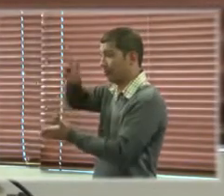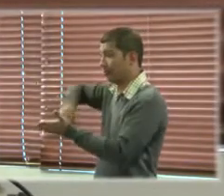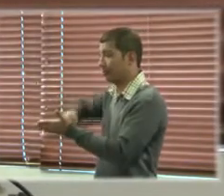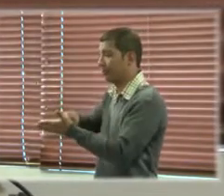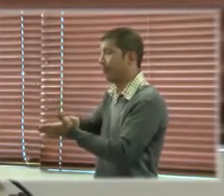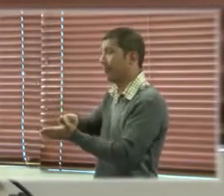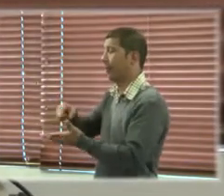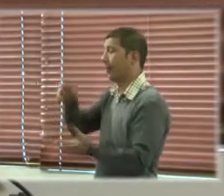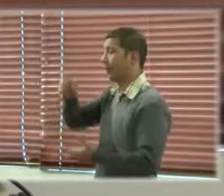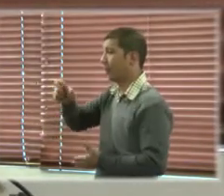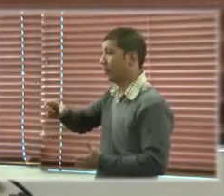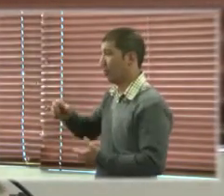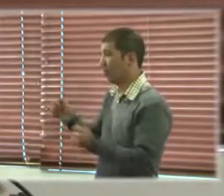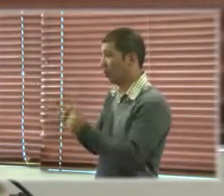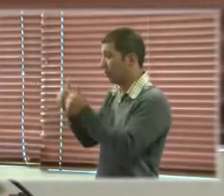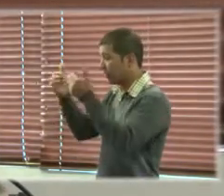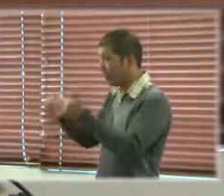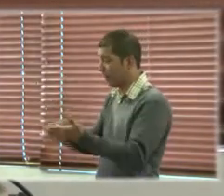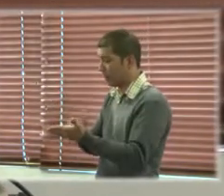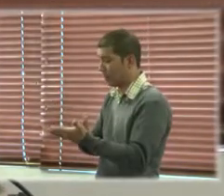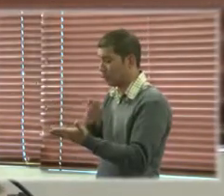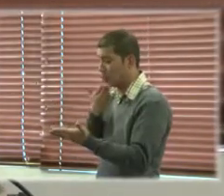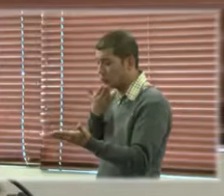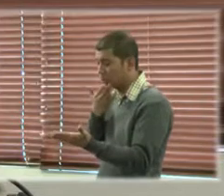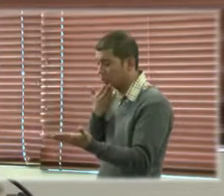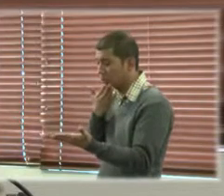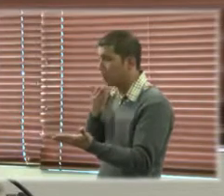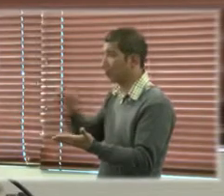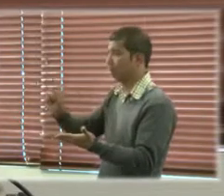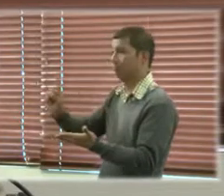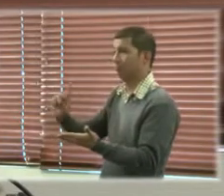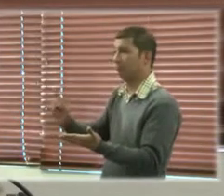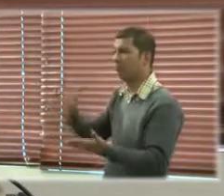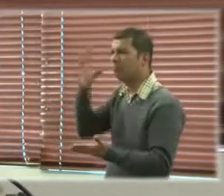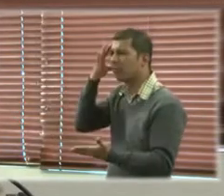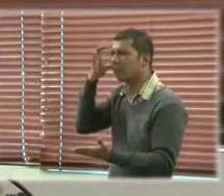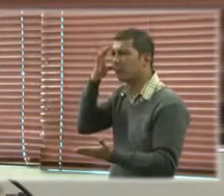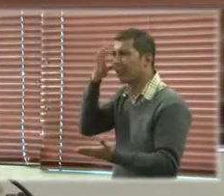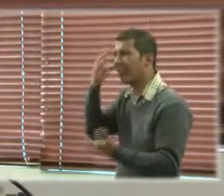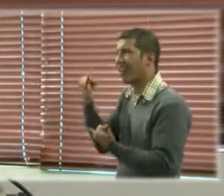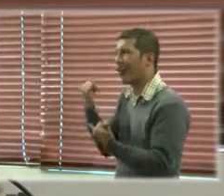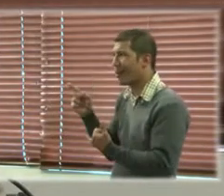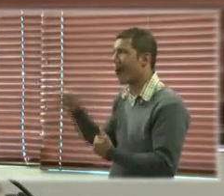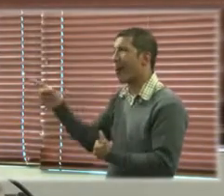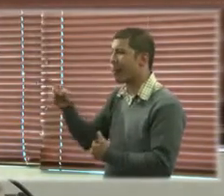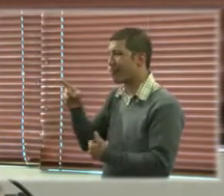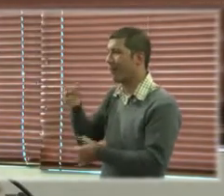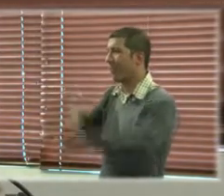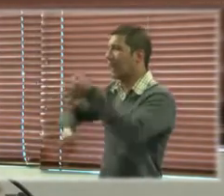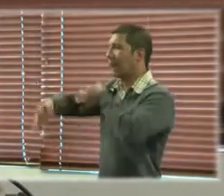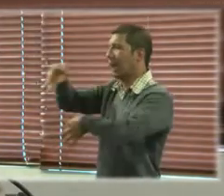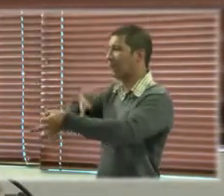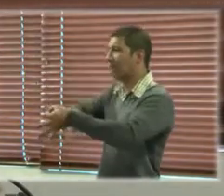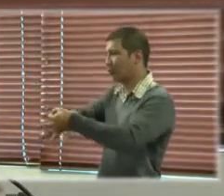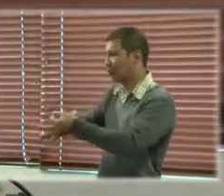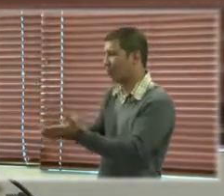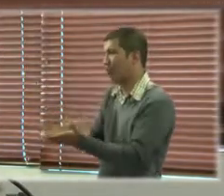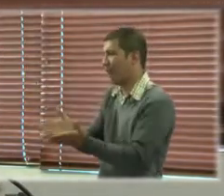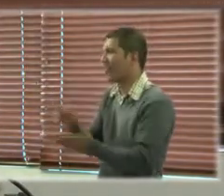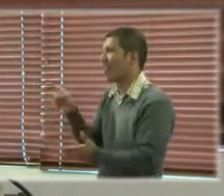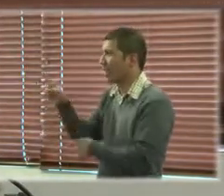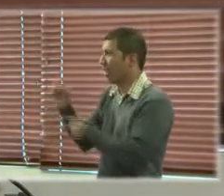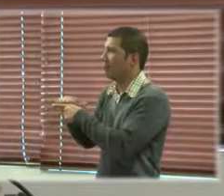Discapacidad no es suficiente porque evidentemente existe todavía la figura de la interdicción, sin embargo es un avance importante